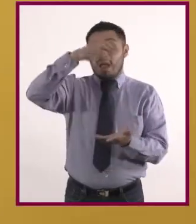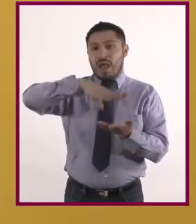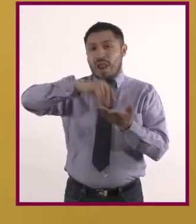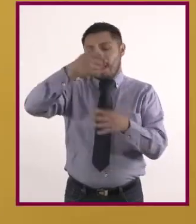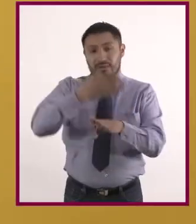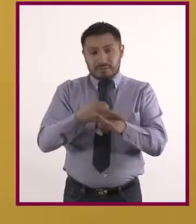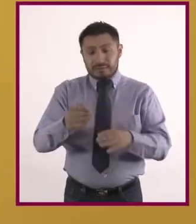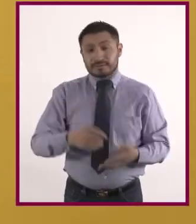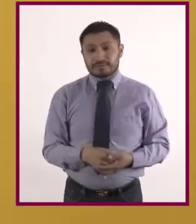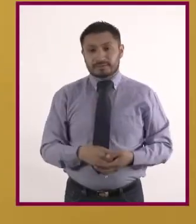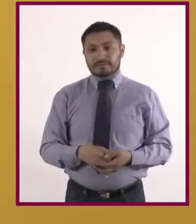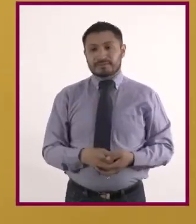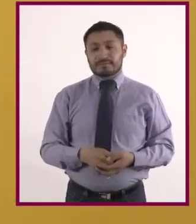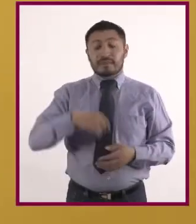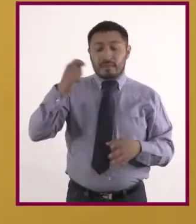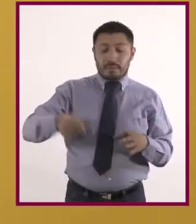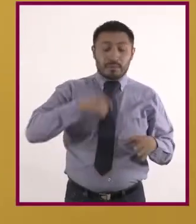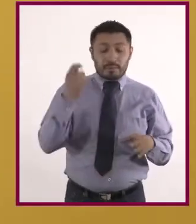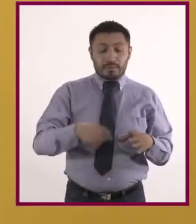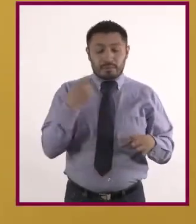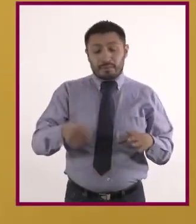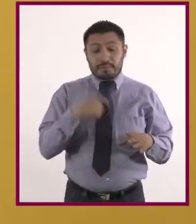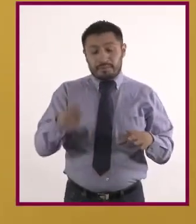Entonces, primero vamos a mezclarlo bien.